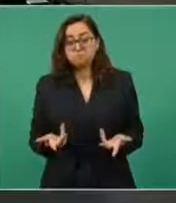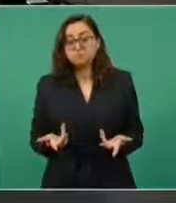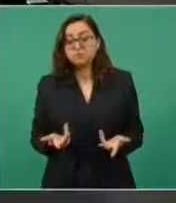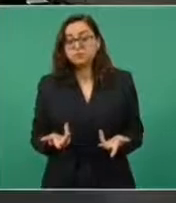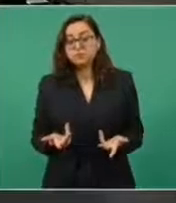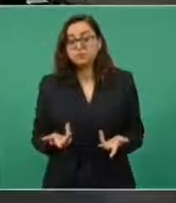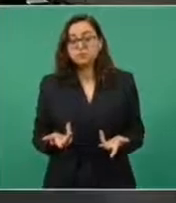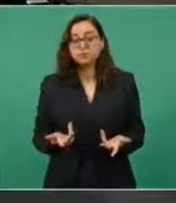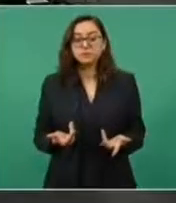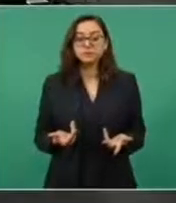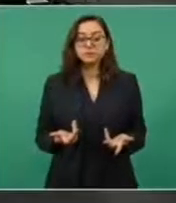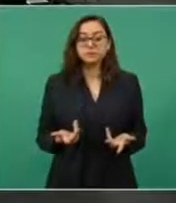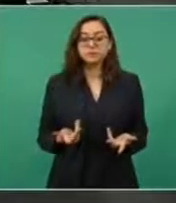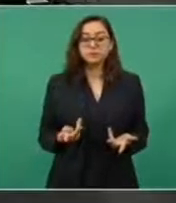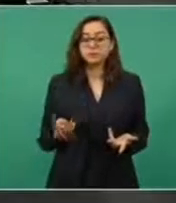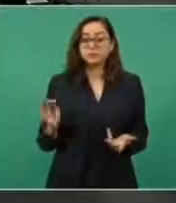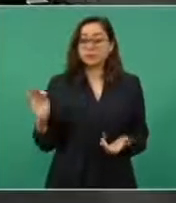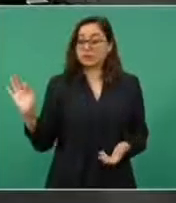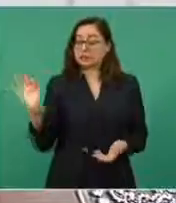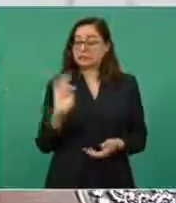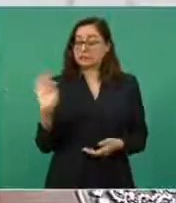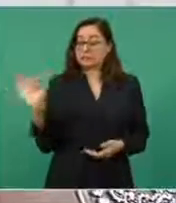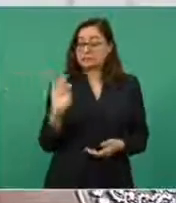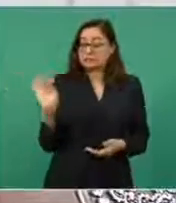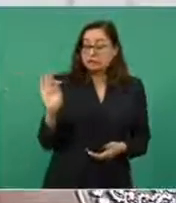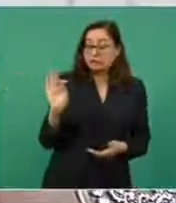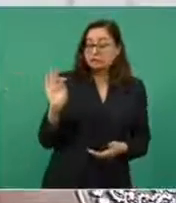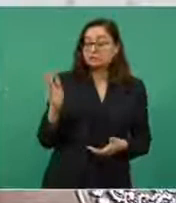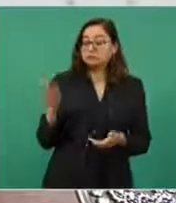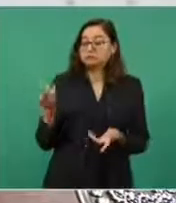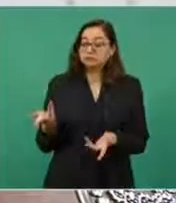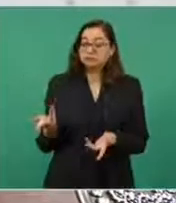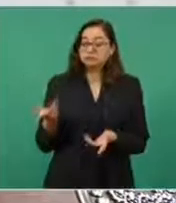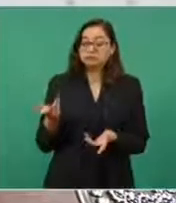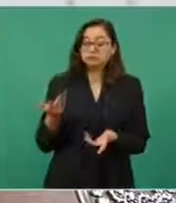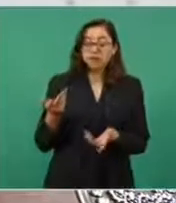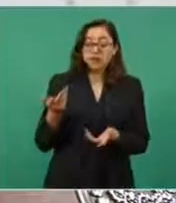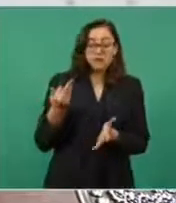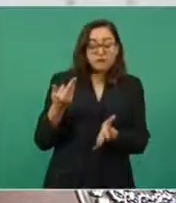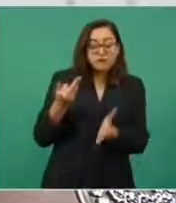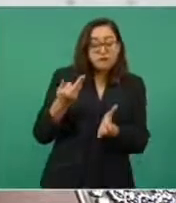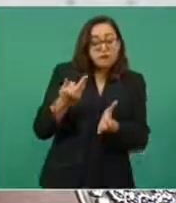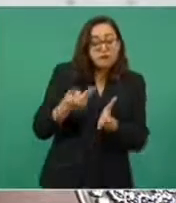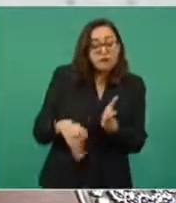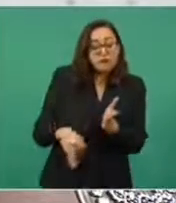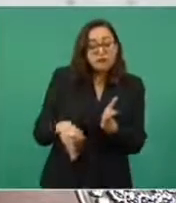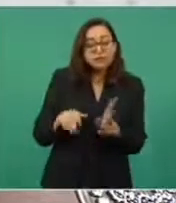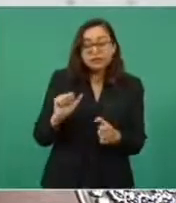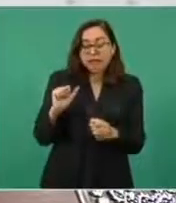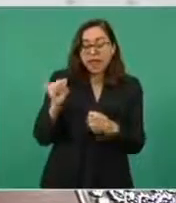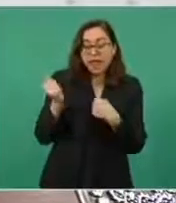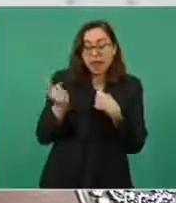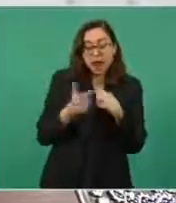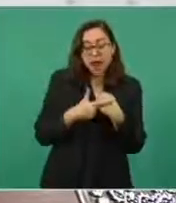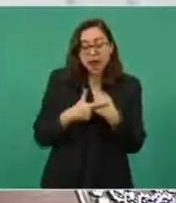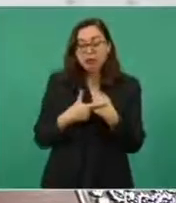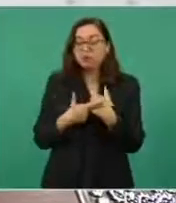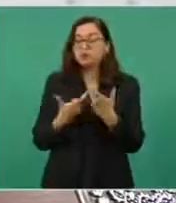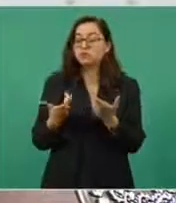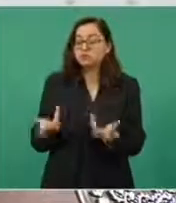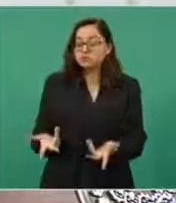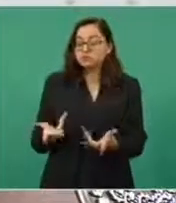faltara alguna dependencia del gobierno federal,